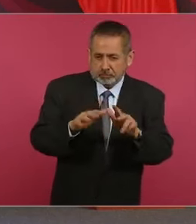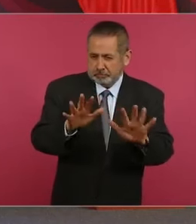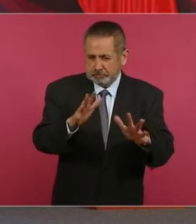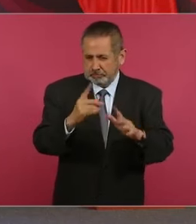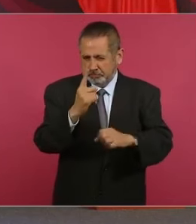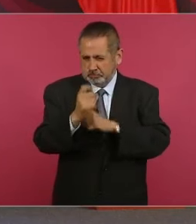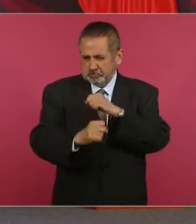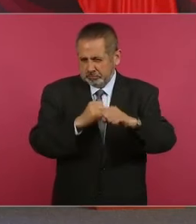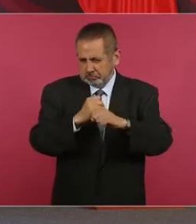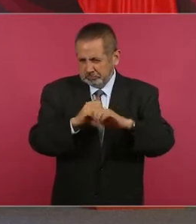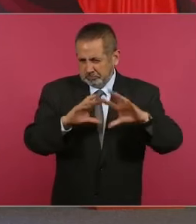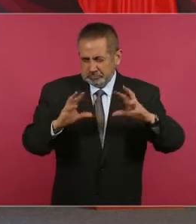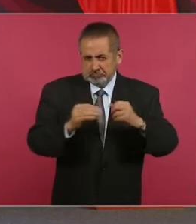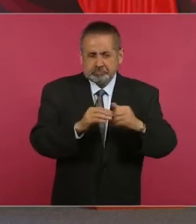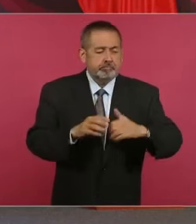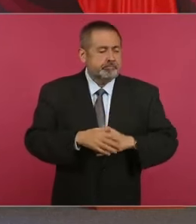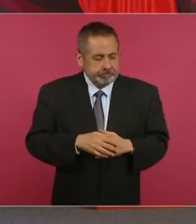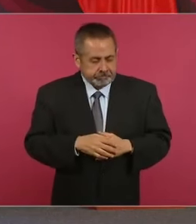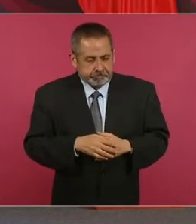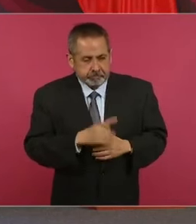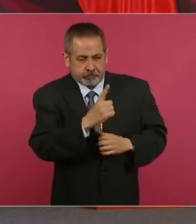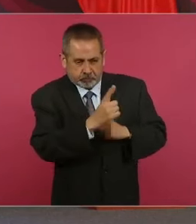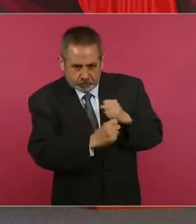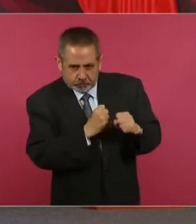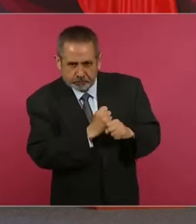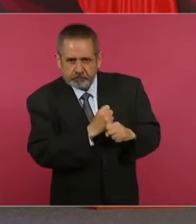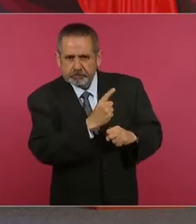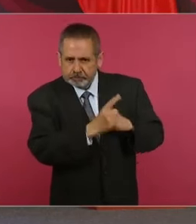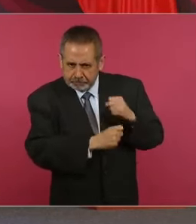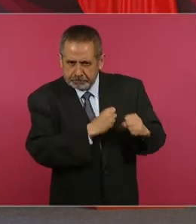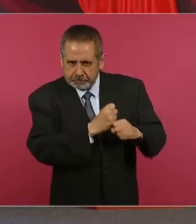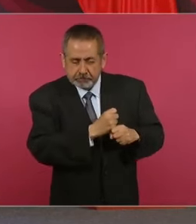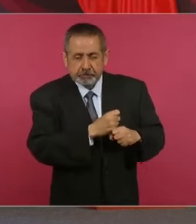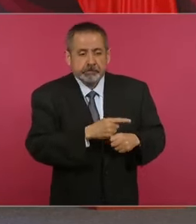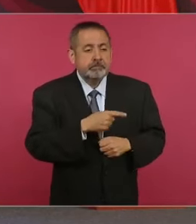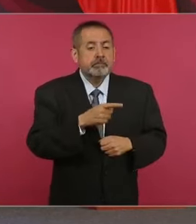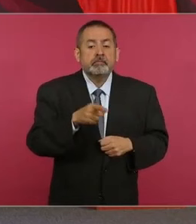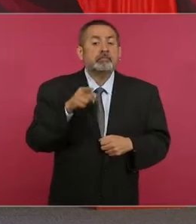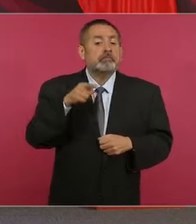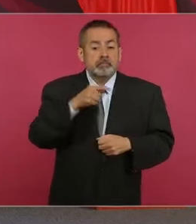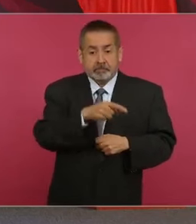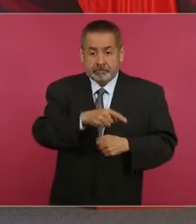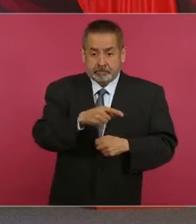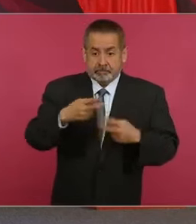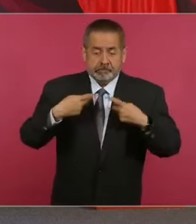cuando se va a otro cargo